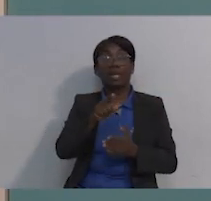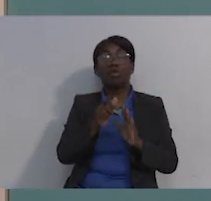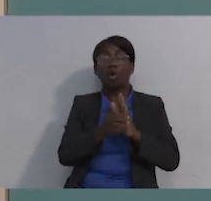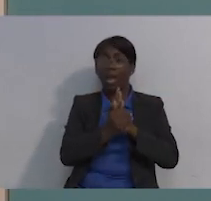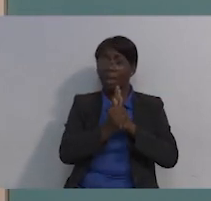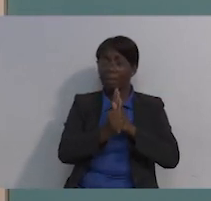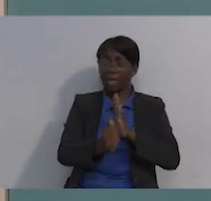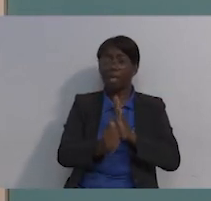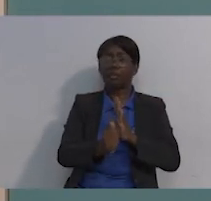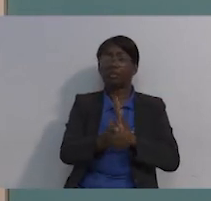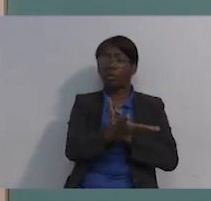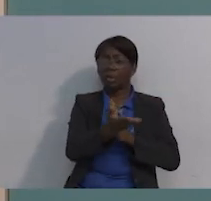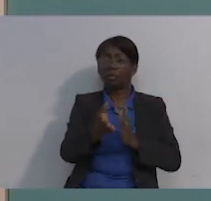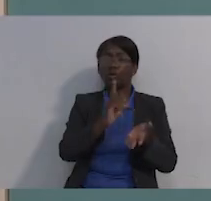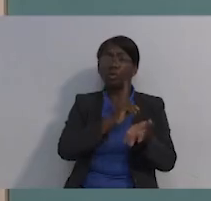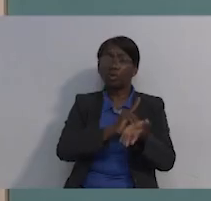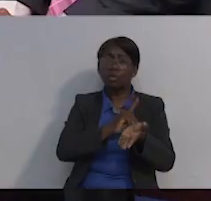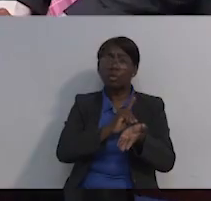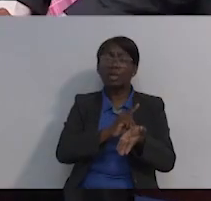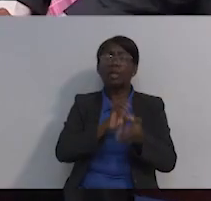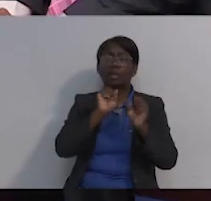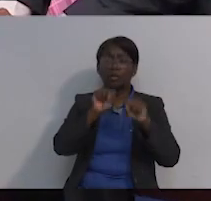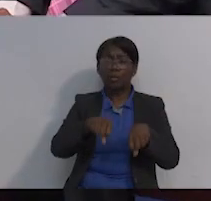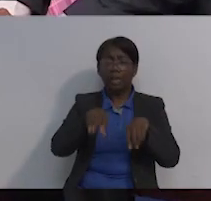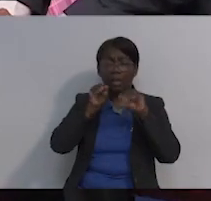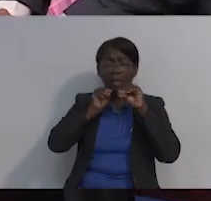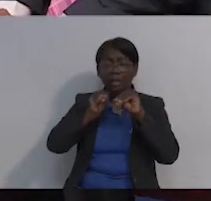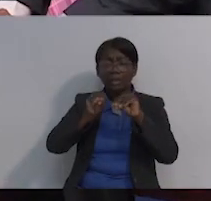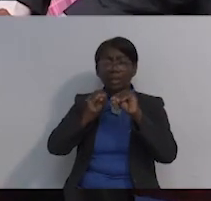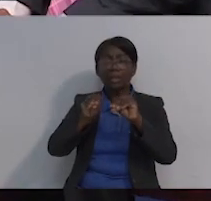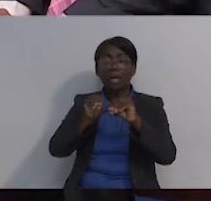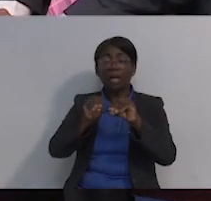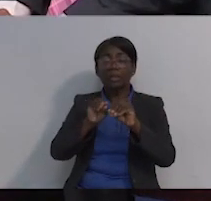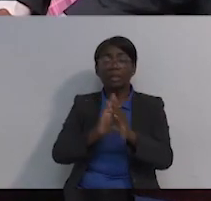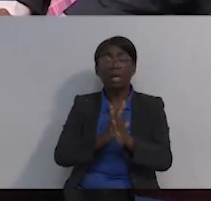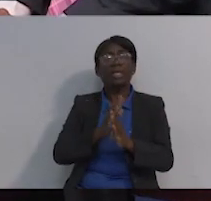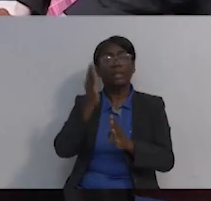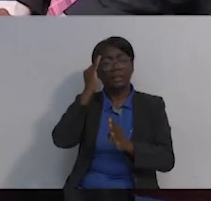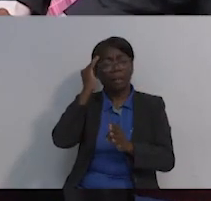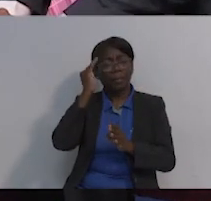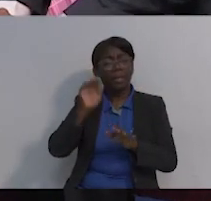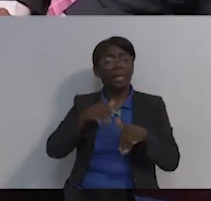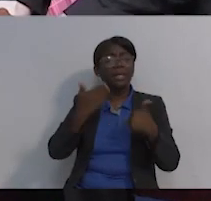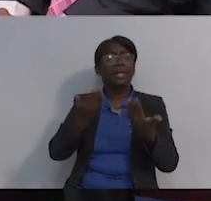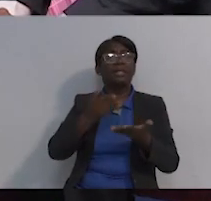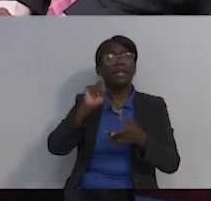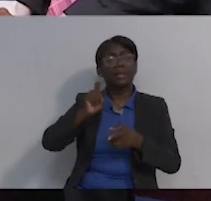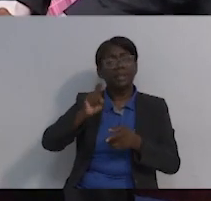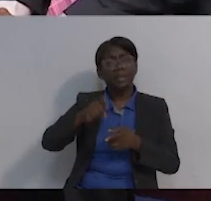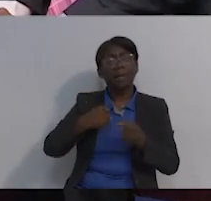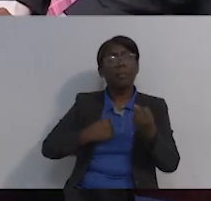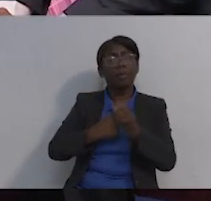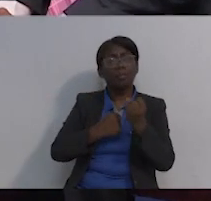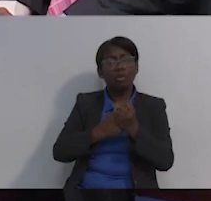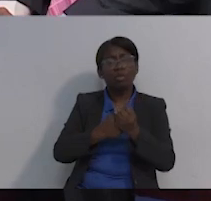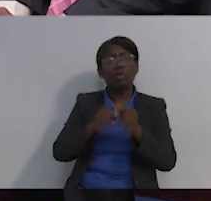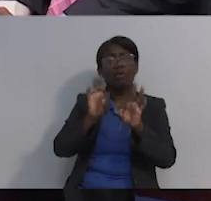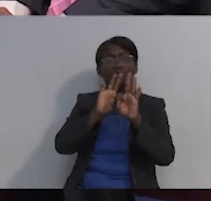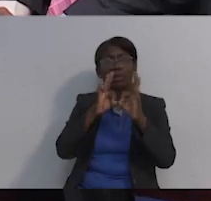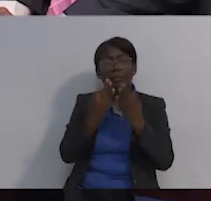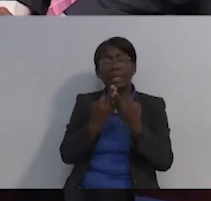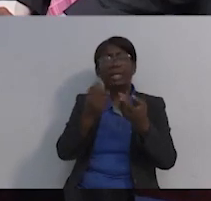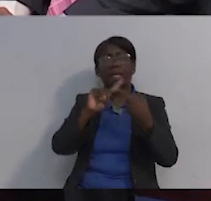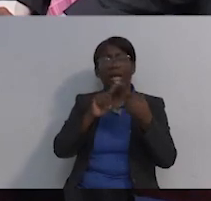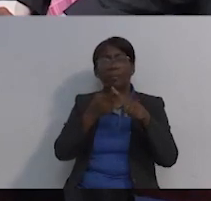los expertos, que son los médicos, que nos pueden orientar más. Y necesitamos el apoyo de la familia, de los